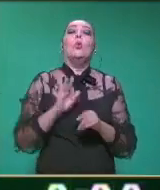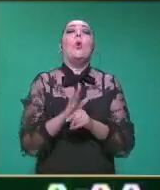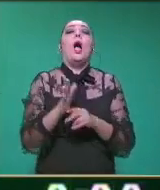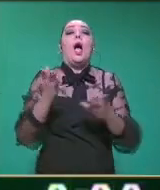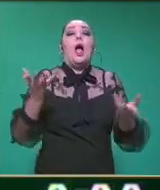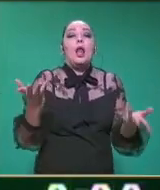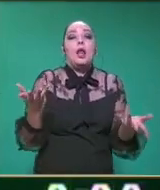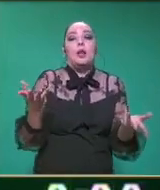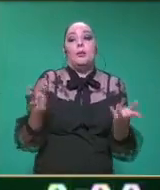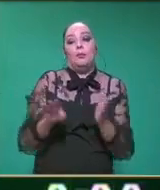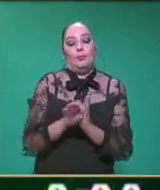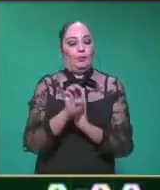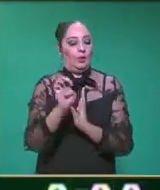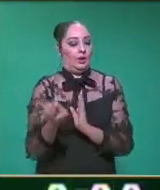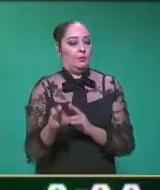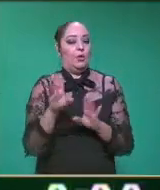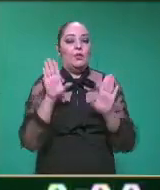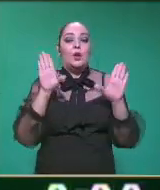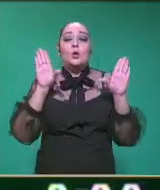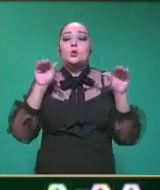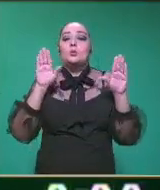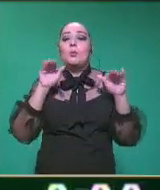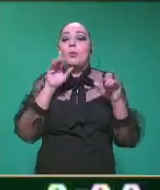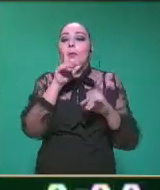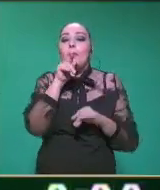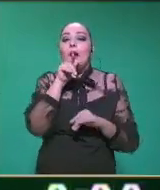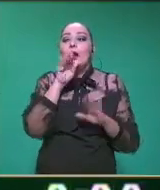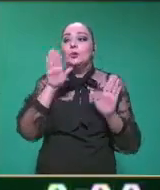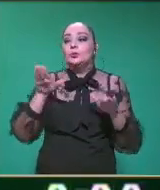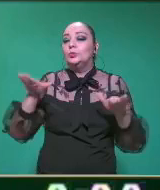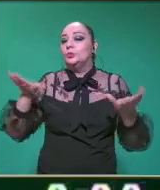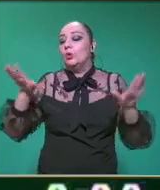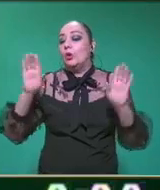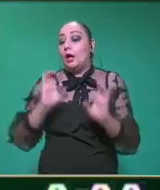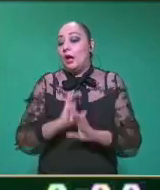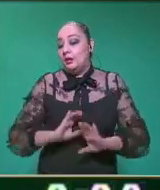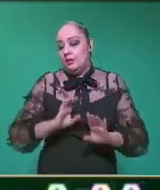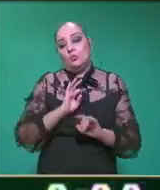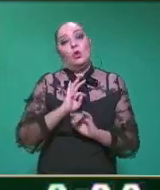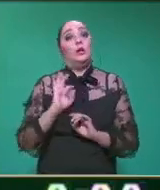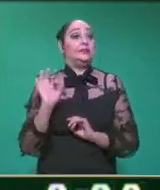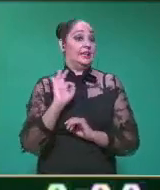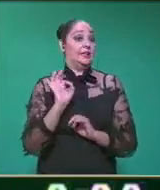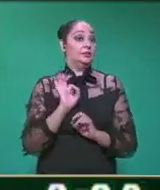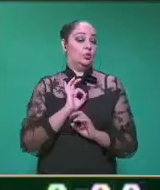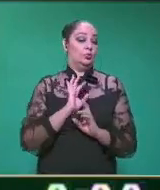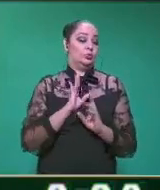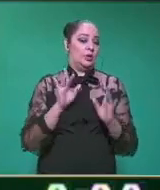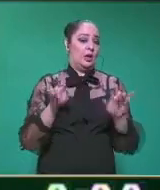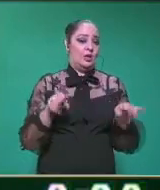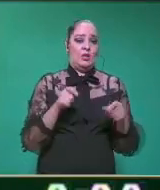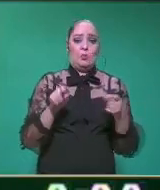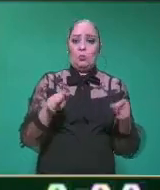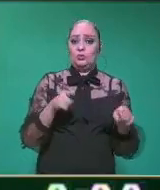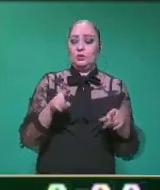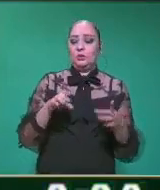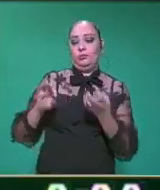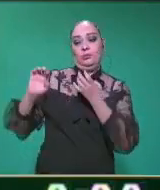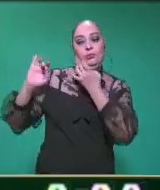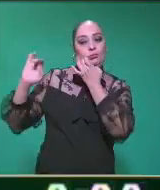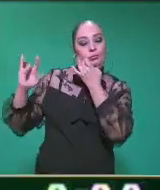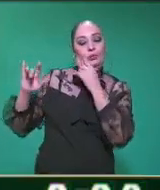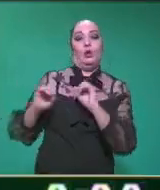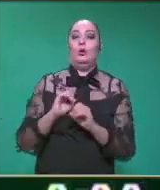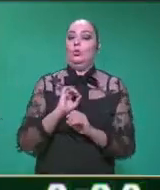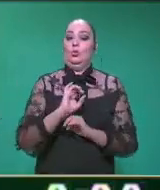maestra. Por ejemplo, el sonido de los pajaritos cuando cantan. Y si es un instrumento, pues pudiera ser la flauta transversal, maestra. Excelente. Y un sonido grave,